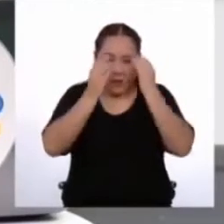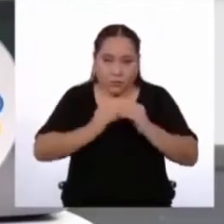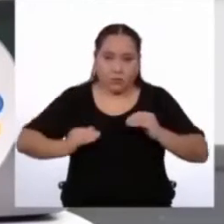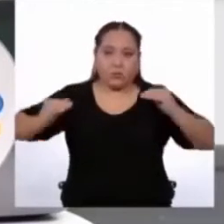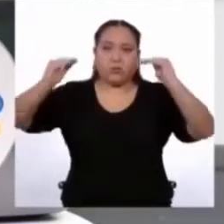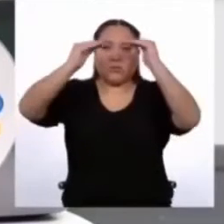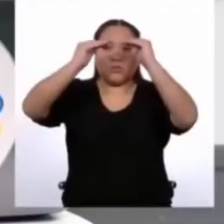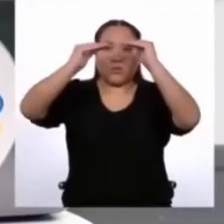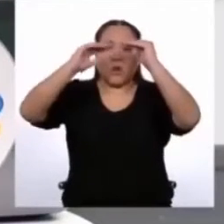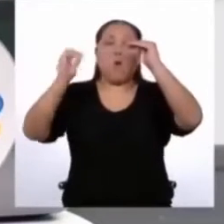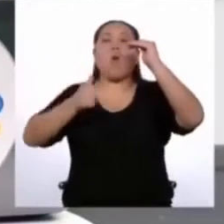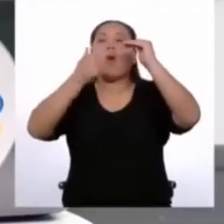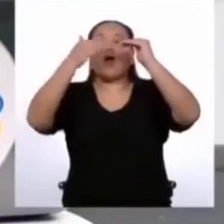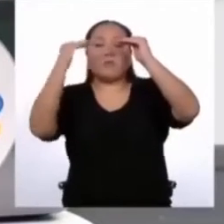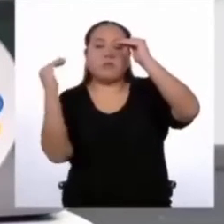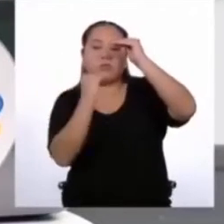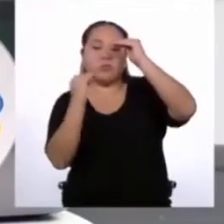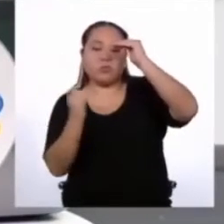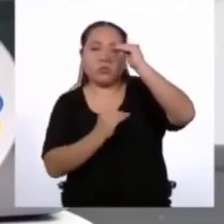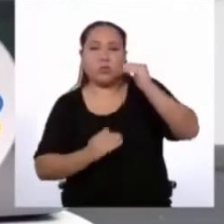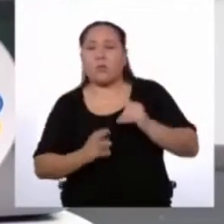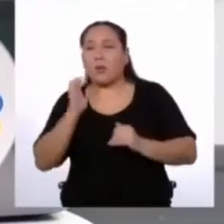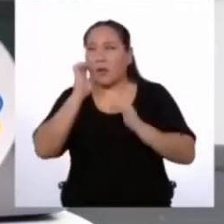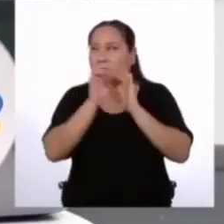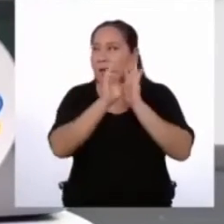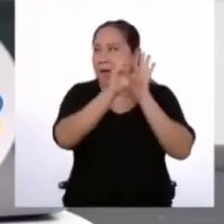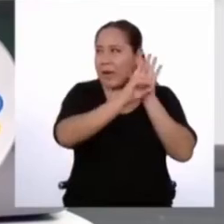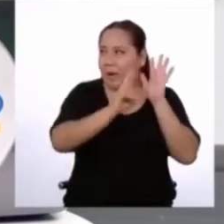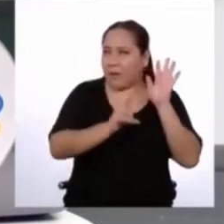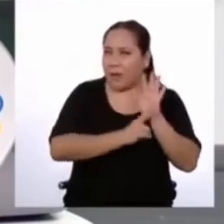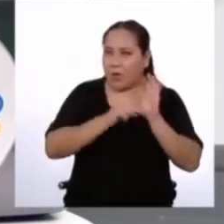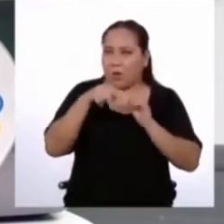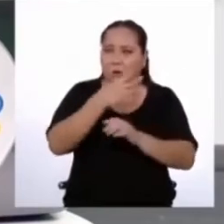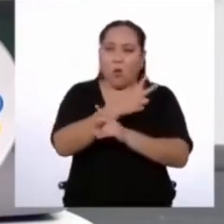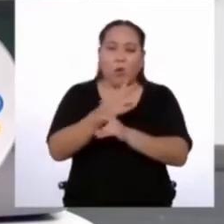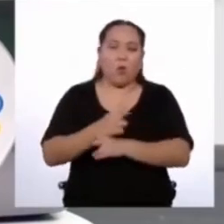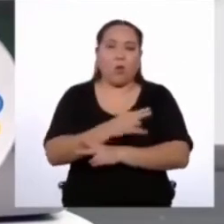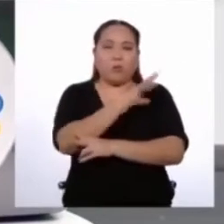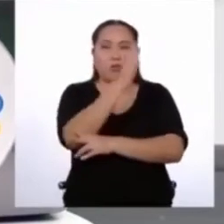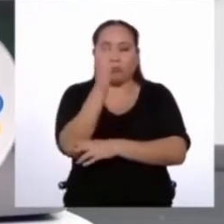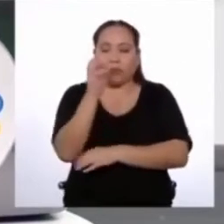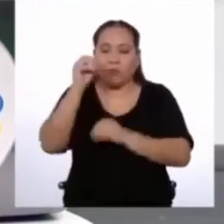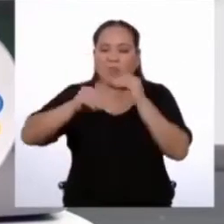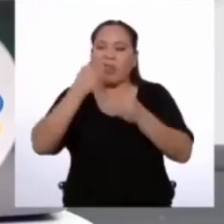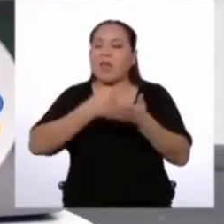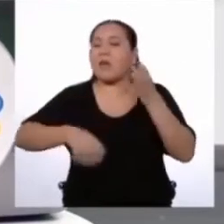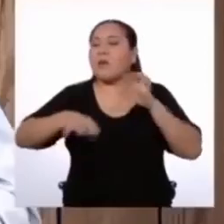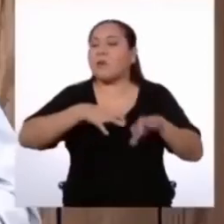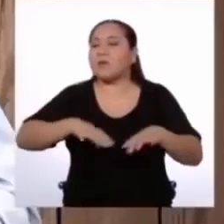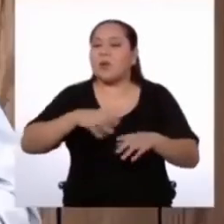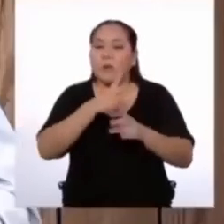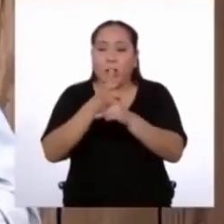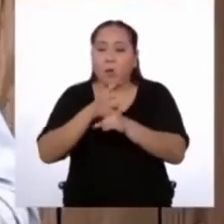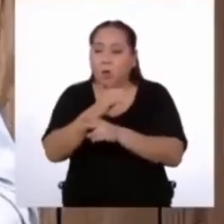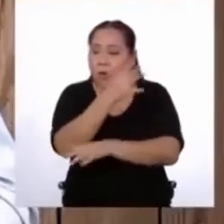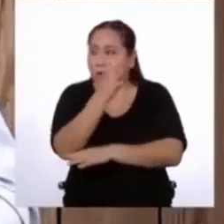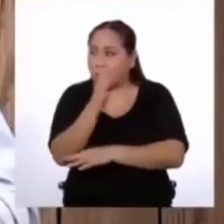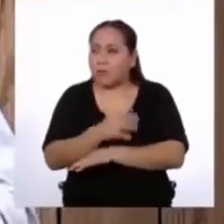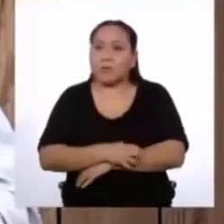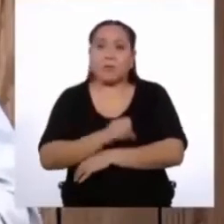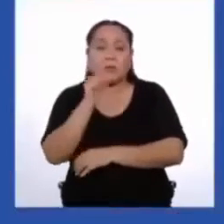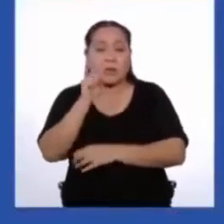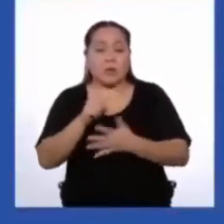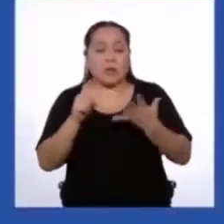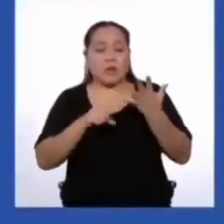reglamento para el cuidado de los bosques, podríamos poner las actividades que podemos realizar para conservarlos. Por ejemplo, ¿no? Y la